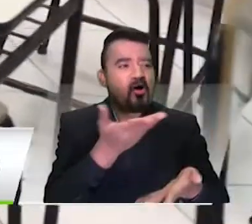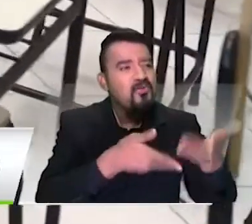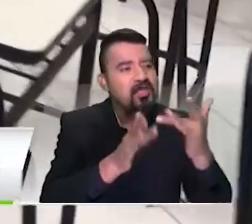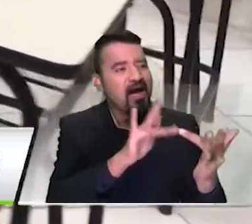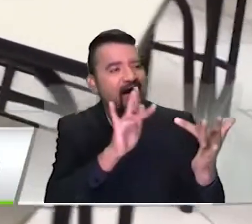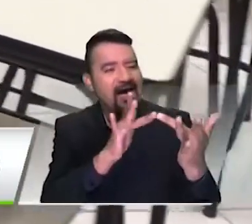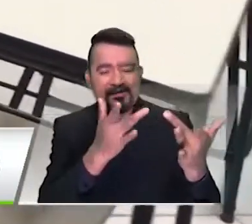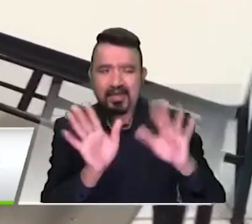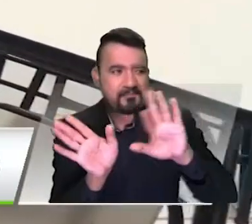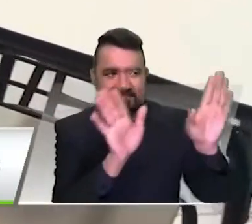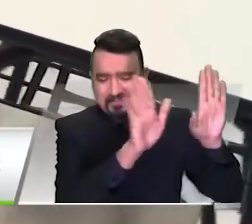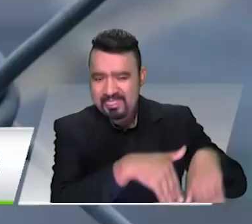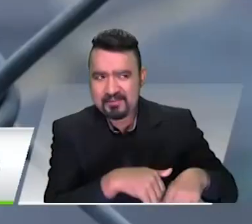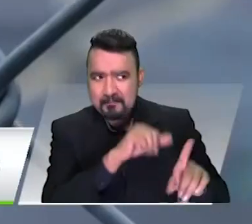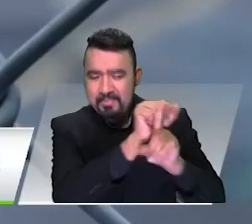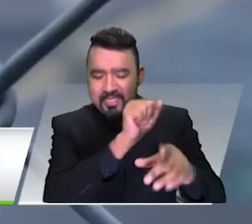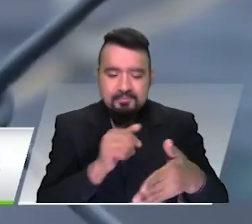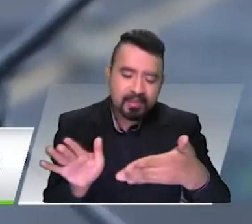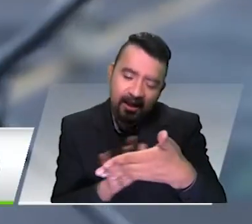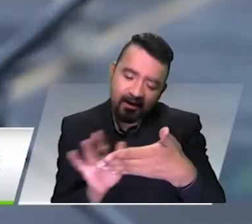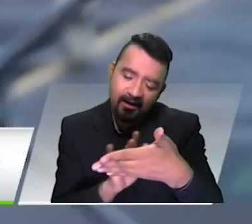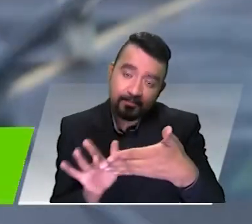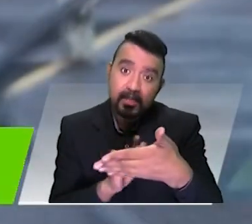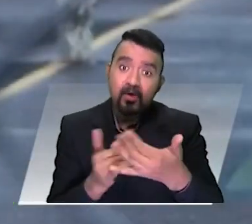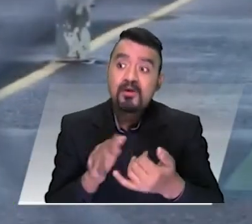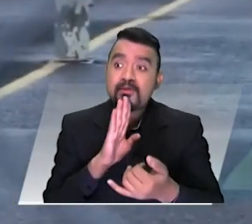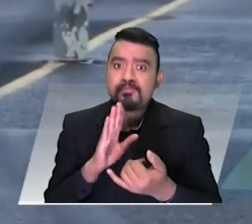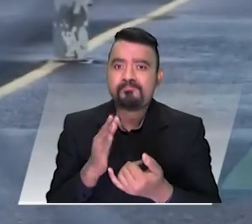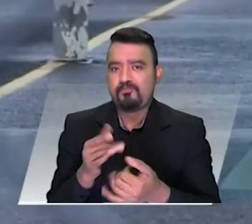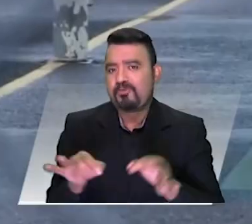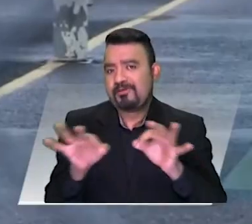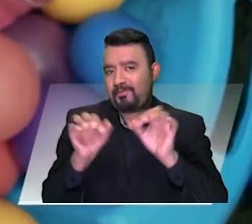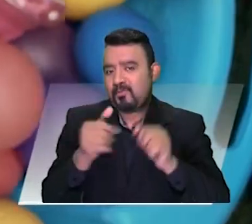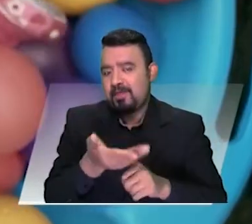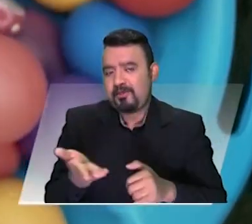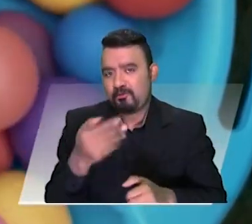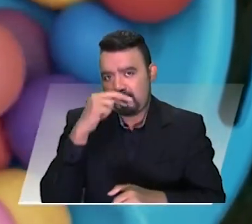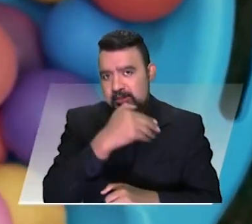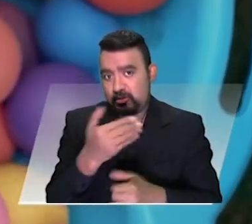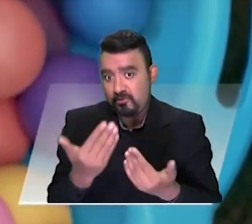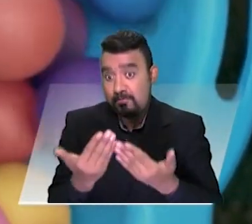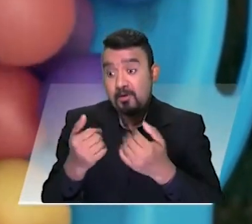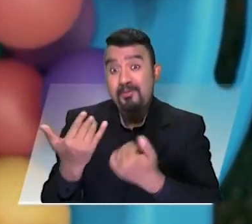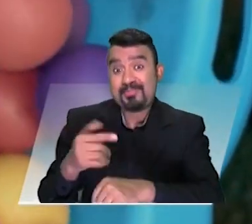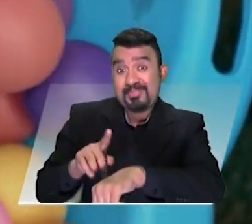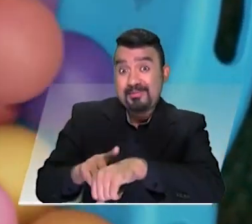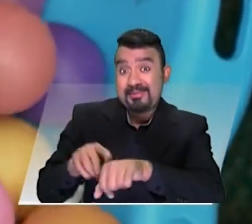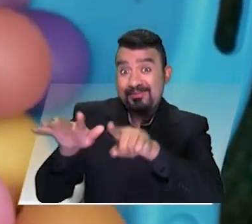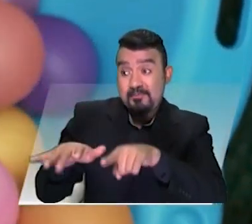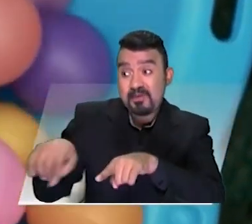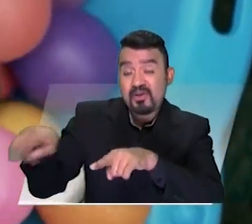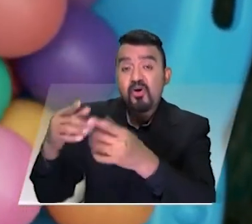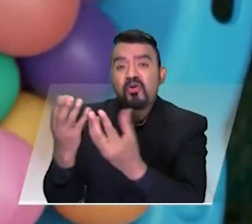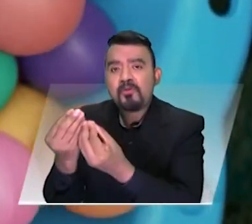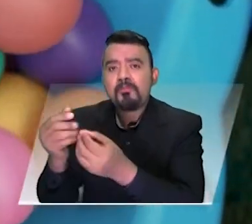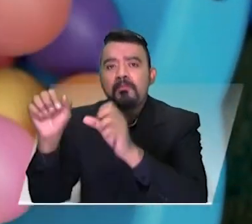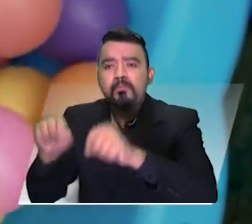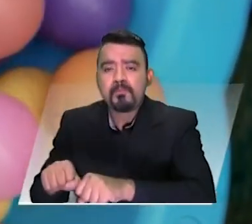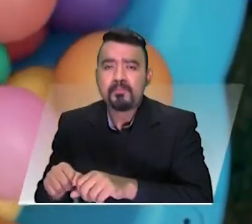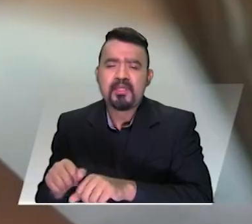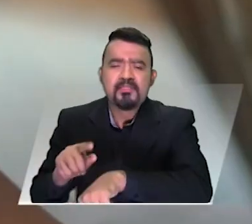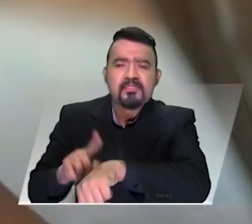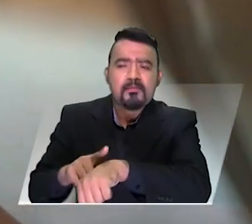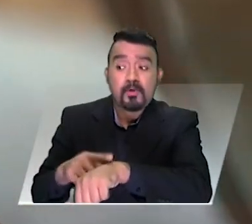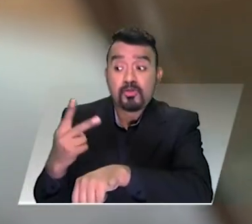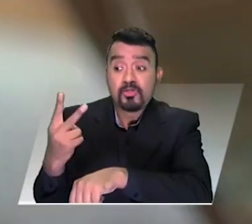Luego el Ministerio de Educación tendrá seis meses para establecer toda la normativa requerida para aplicar la ley. Una vez hecho esto, dos años sería el